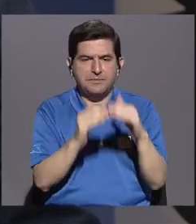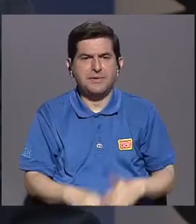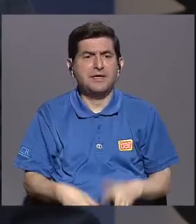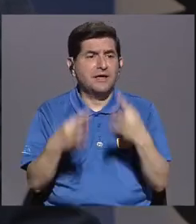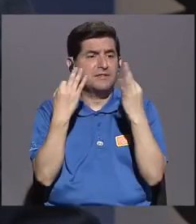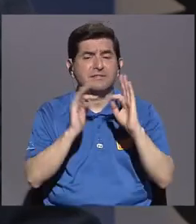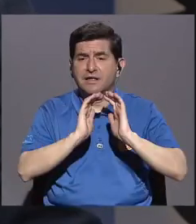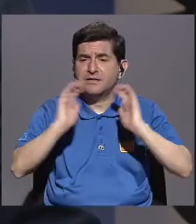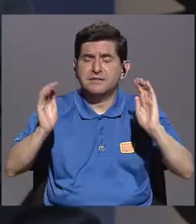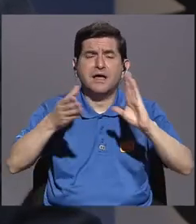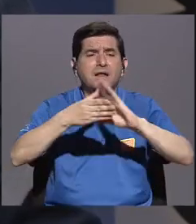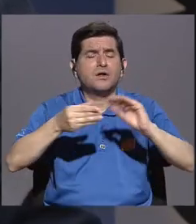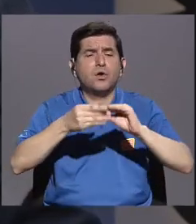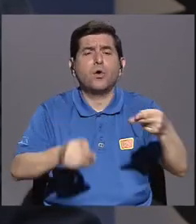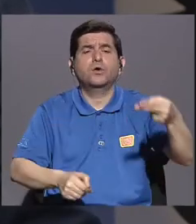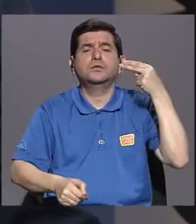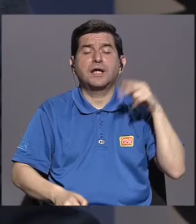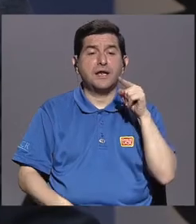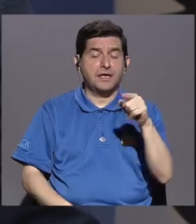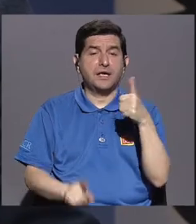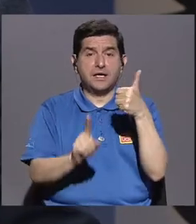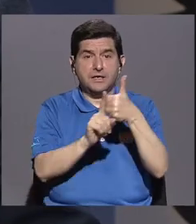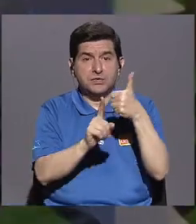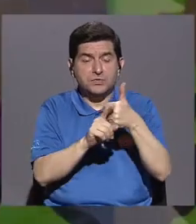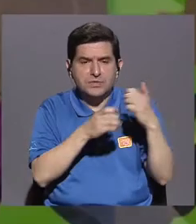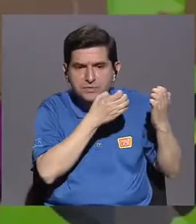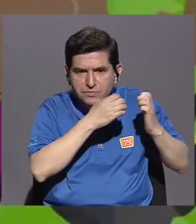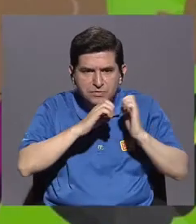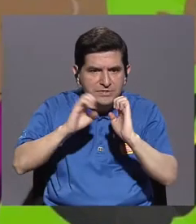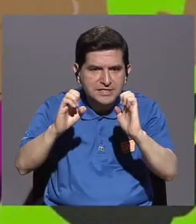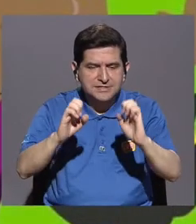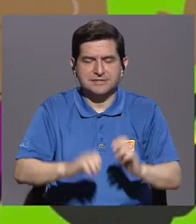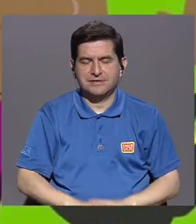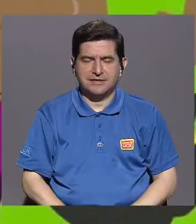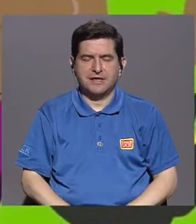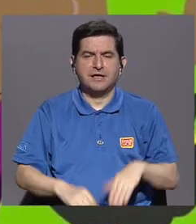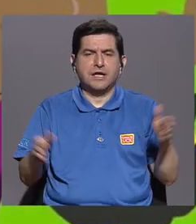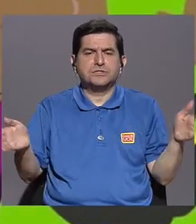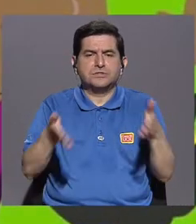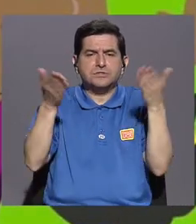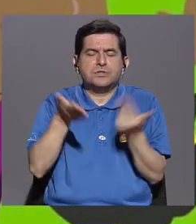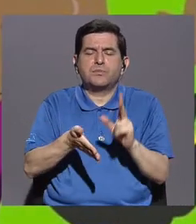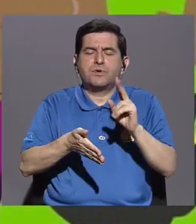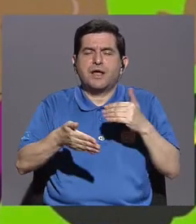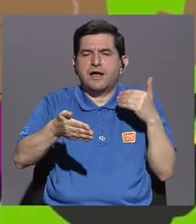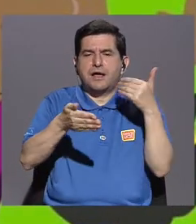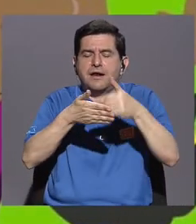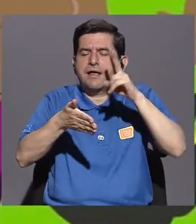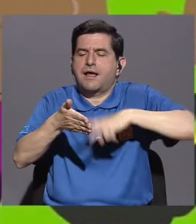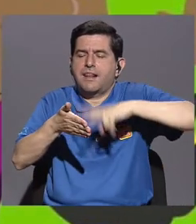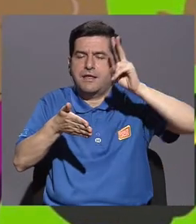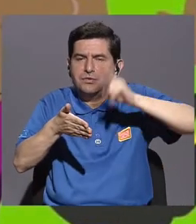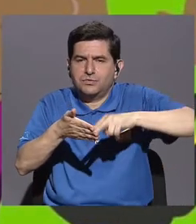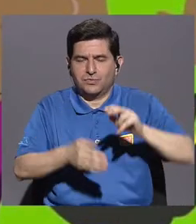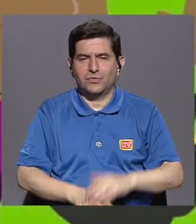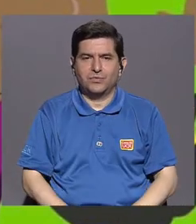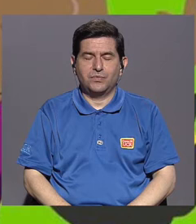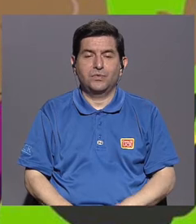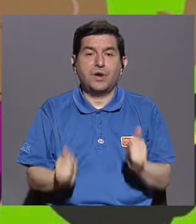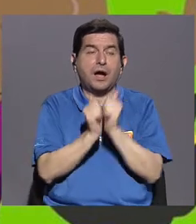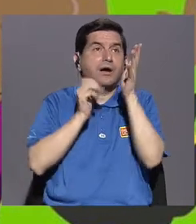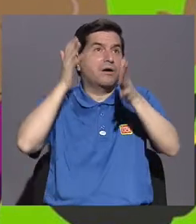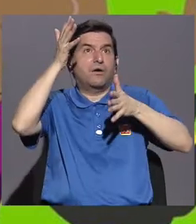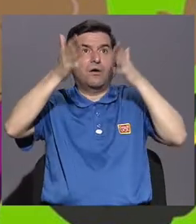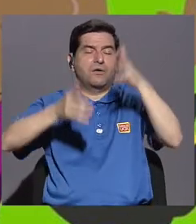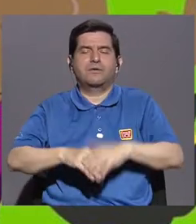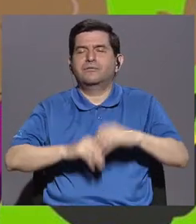cómo los niños contaban historias y cómo se podían generar estrategias desde las aulas para fomentarlos al acercamiento con la lectura, con la creatividad,